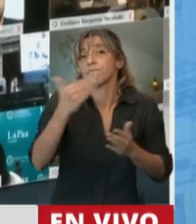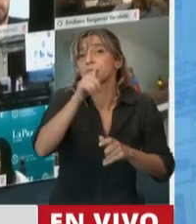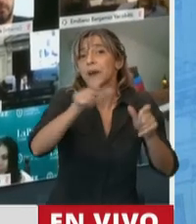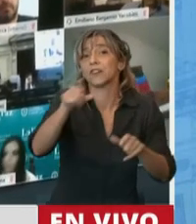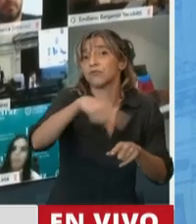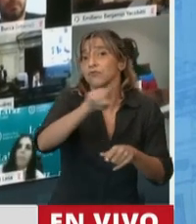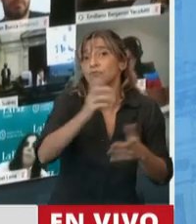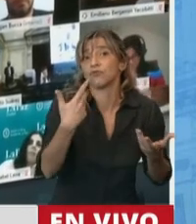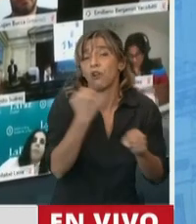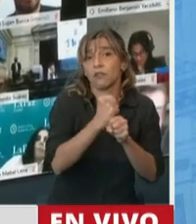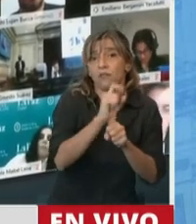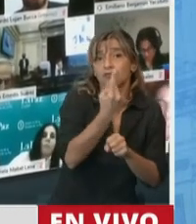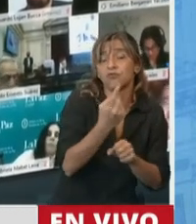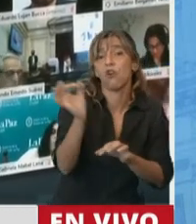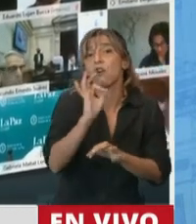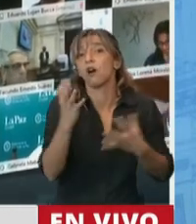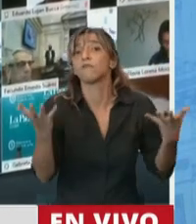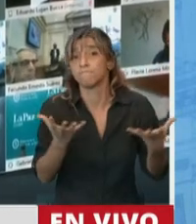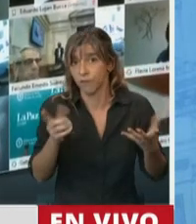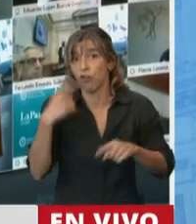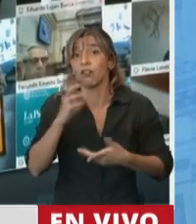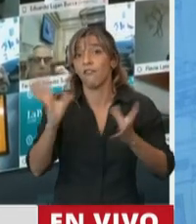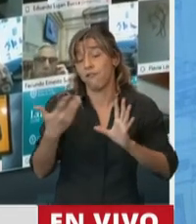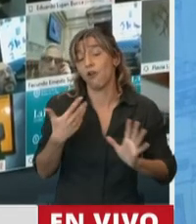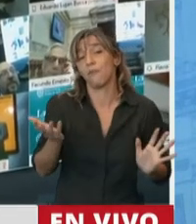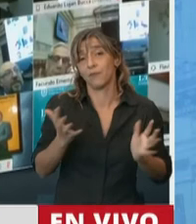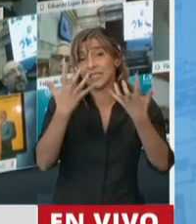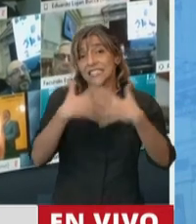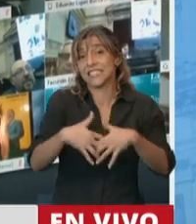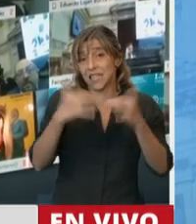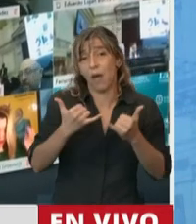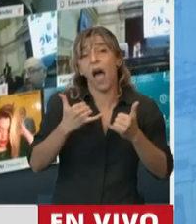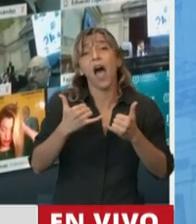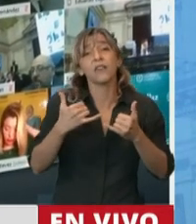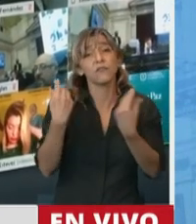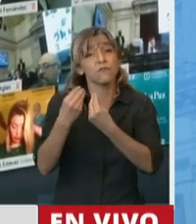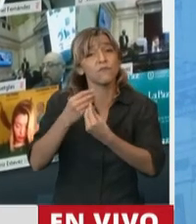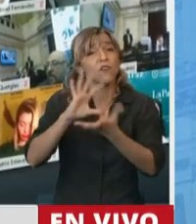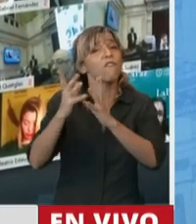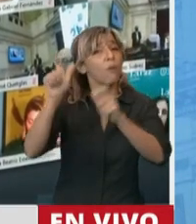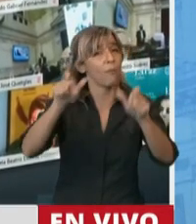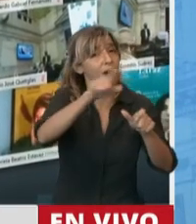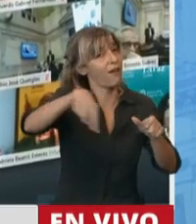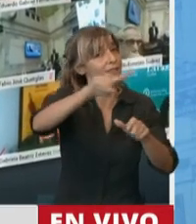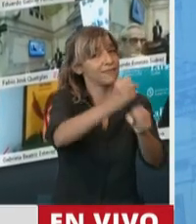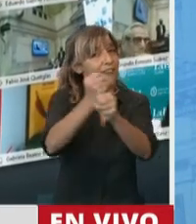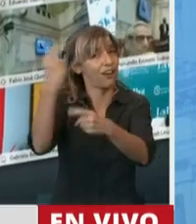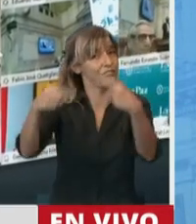no lo son por la expulsión que el sistema tiene. Como peronista, presidente, y voy terminando,